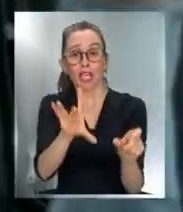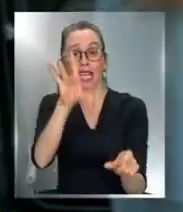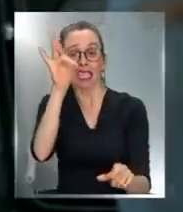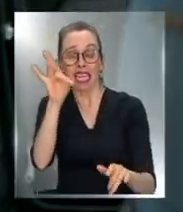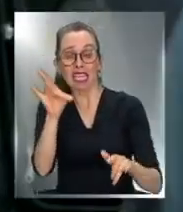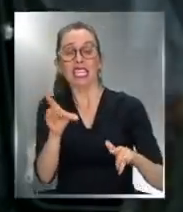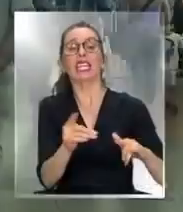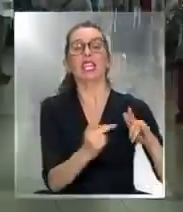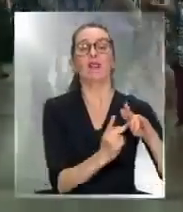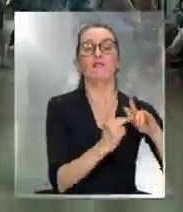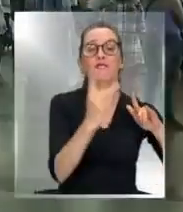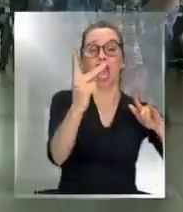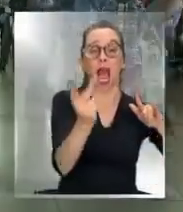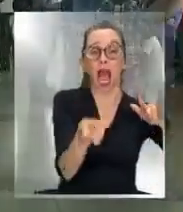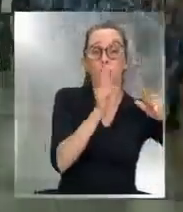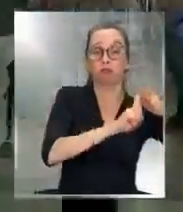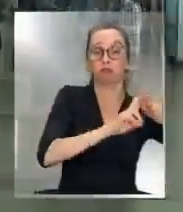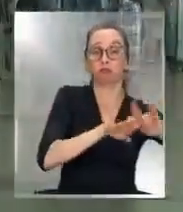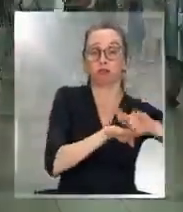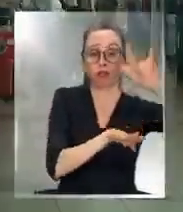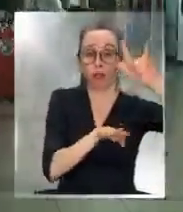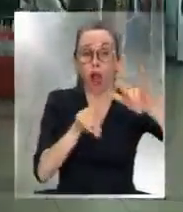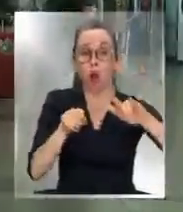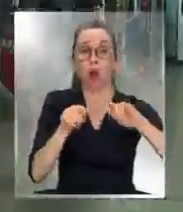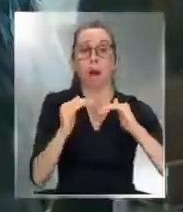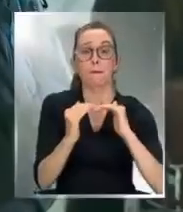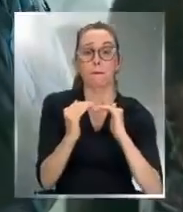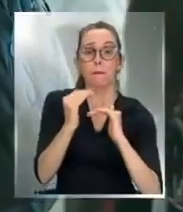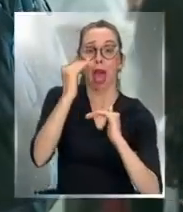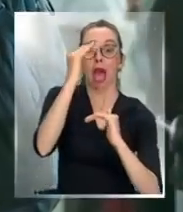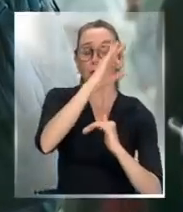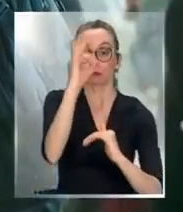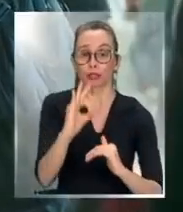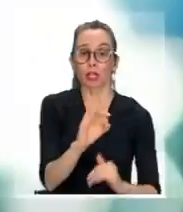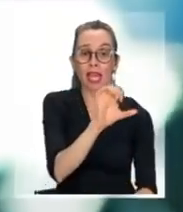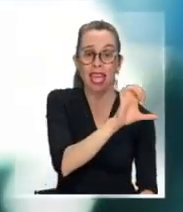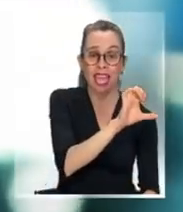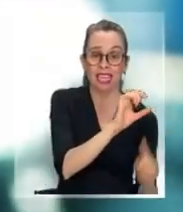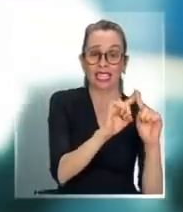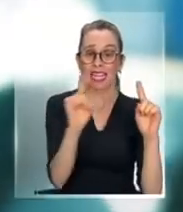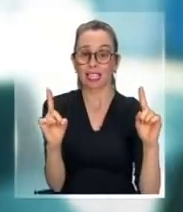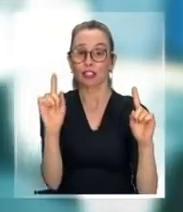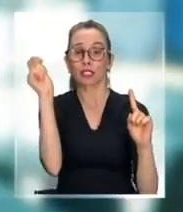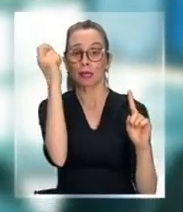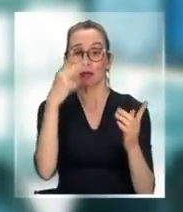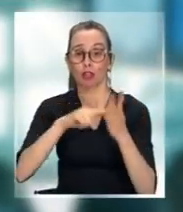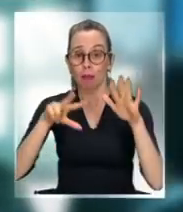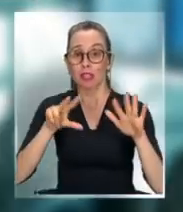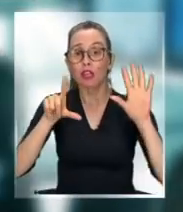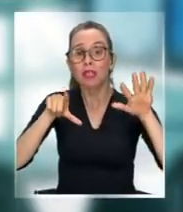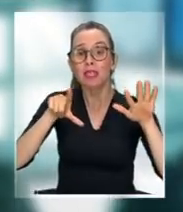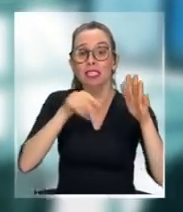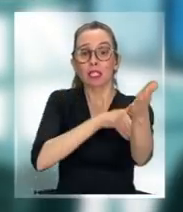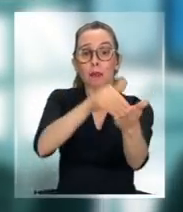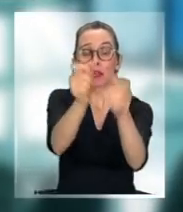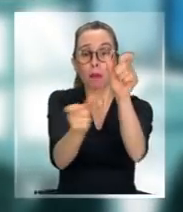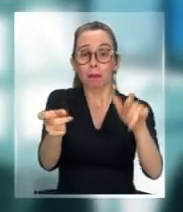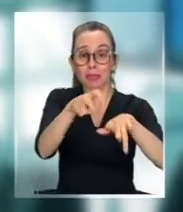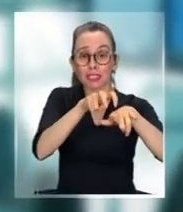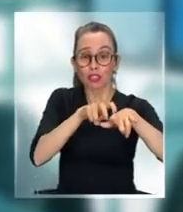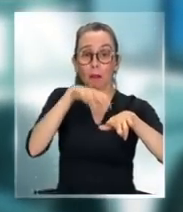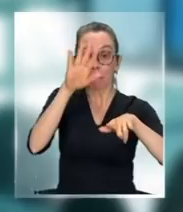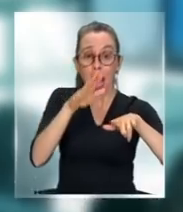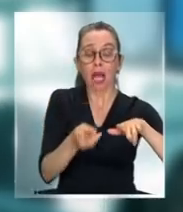transportarse vía aérea va en aumento. De enero a septiembre de 2018 son más de 17 millones de pasajeros los que han